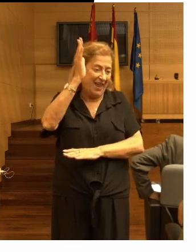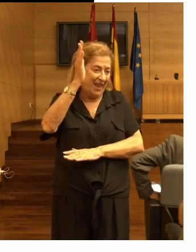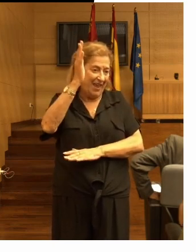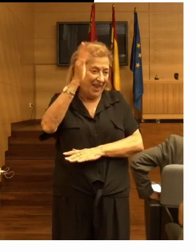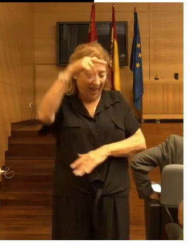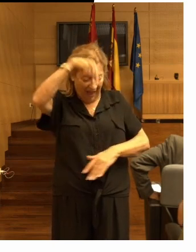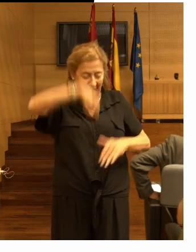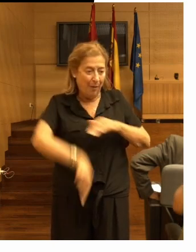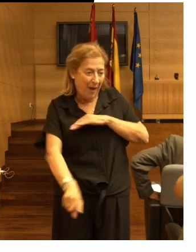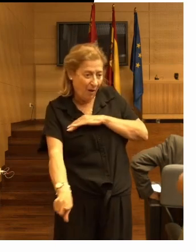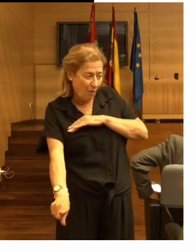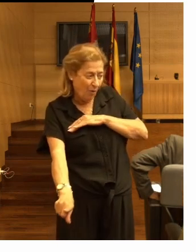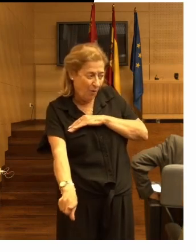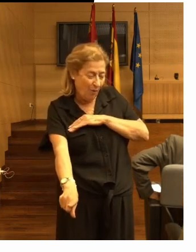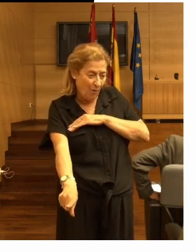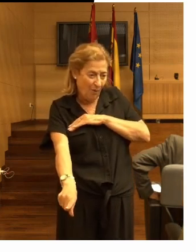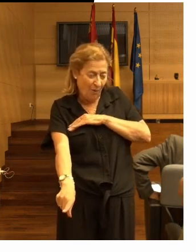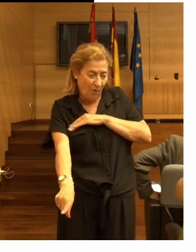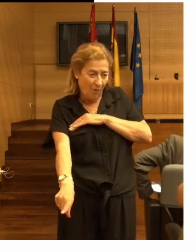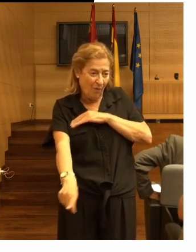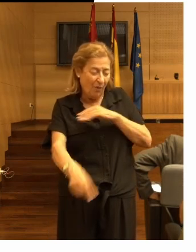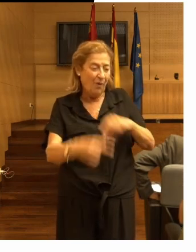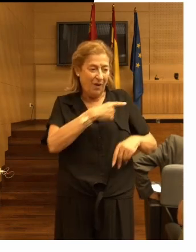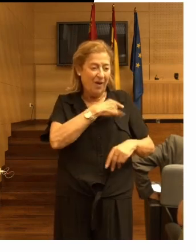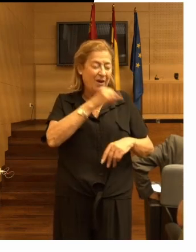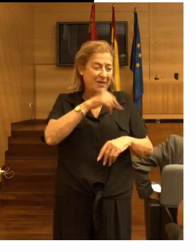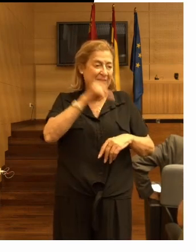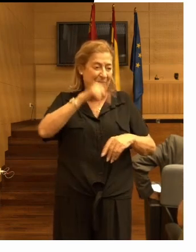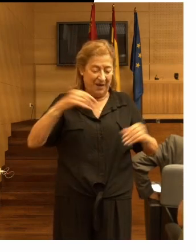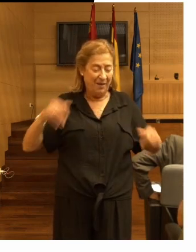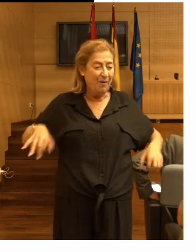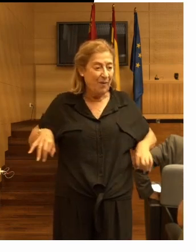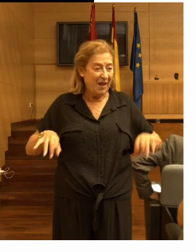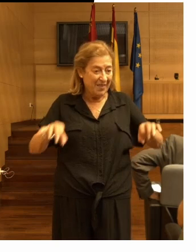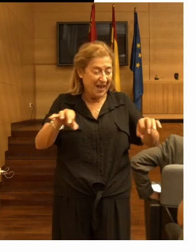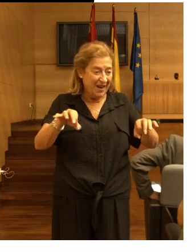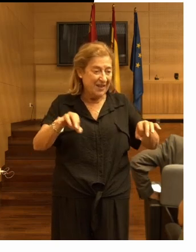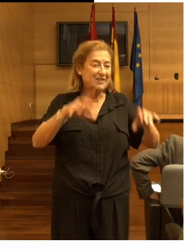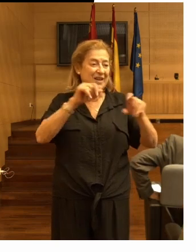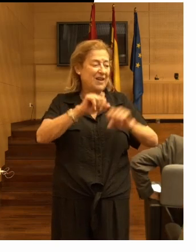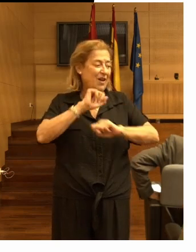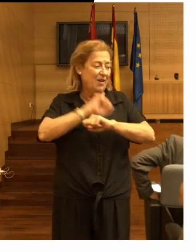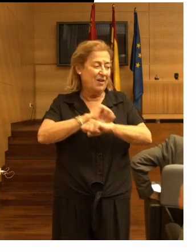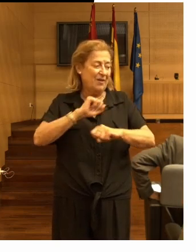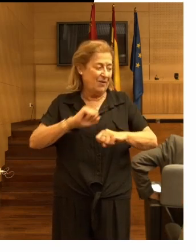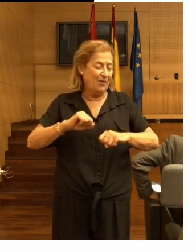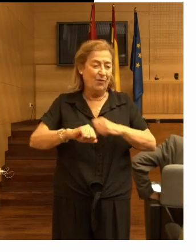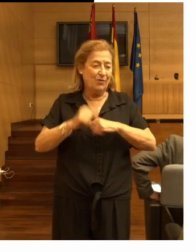abajo aquí tenemos los barandales y las contenciones